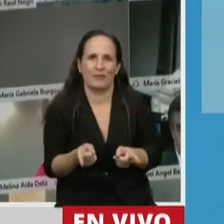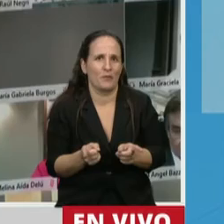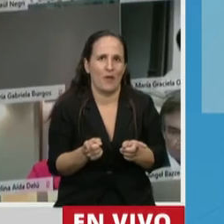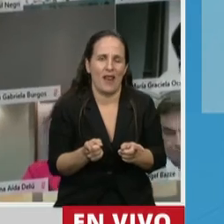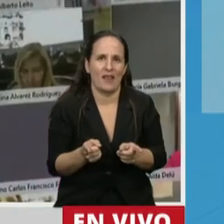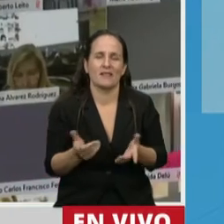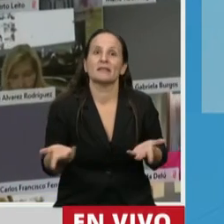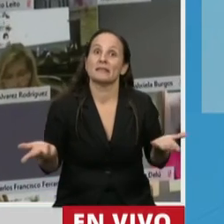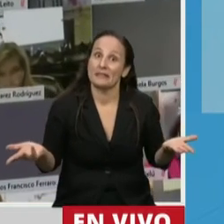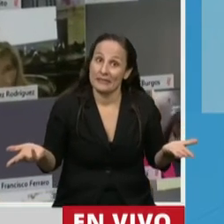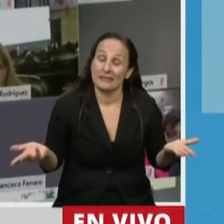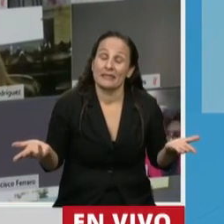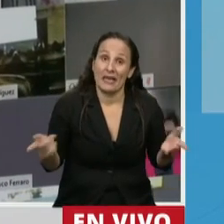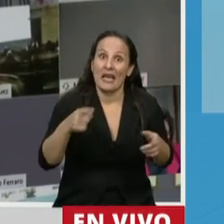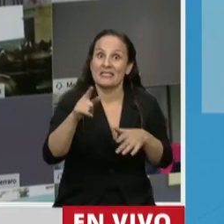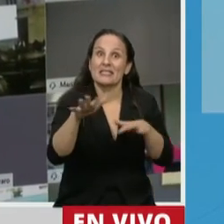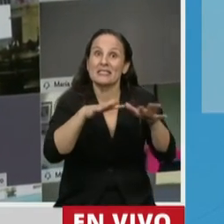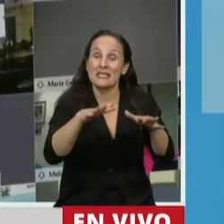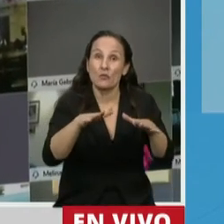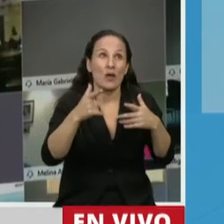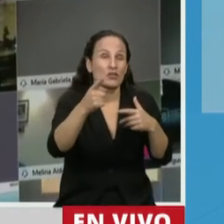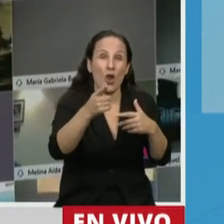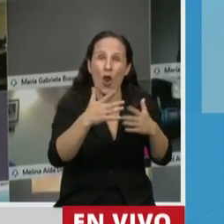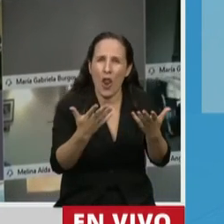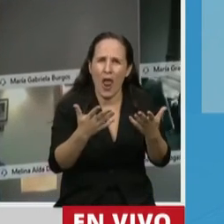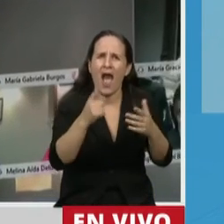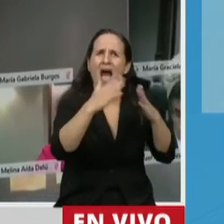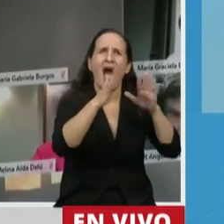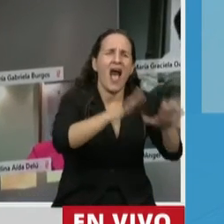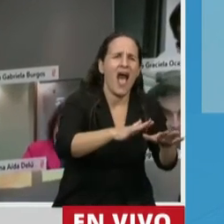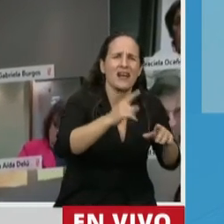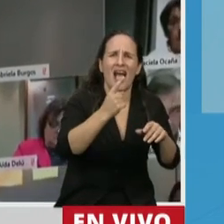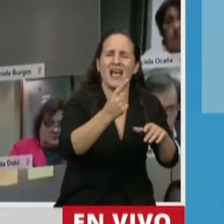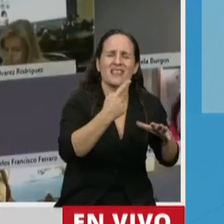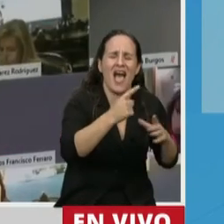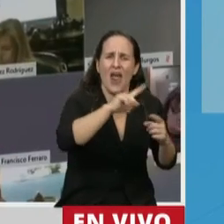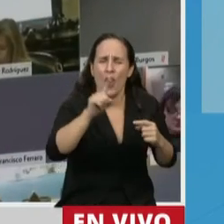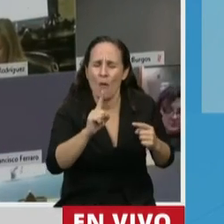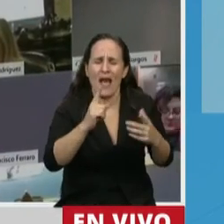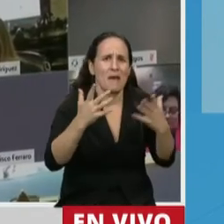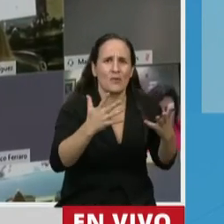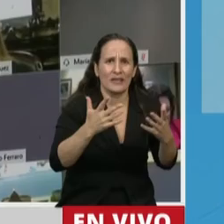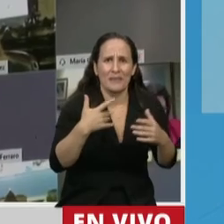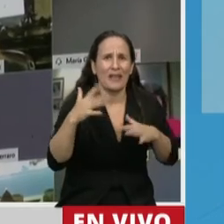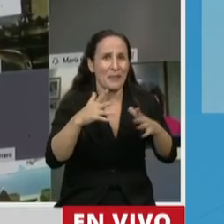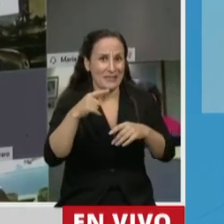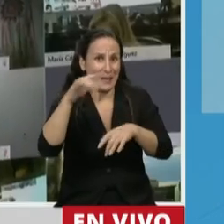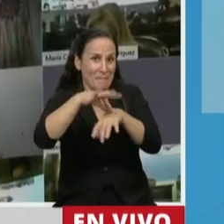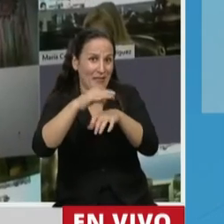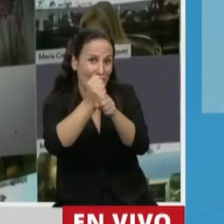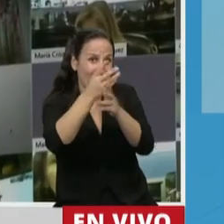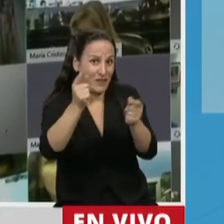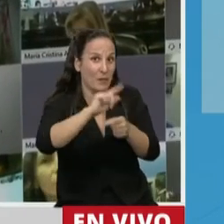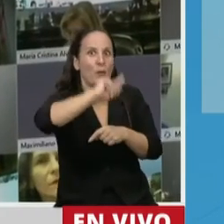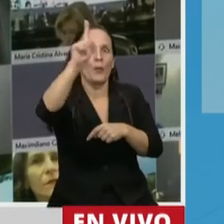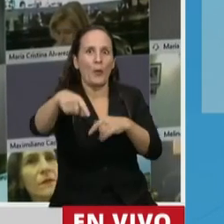casos implican un aislamiento social que se extiende más allá de la llegada al hogar porque el médico que vuelve a su casa también